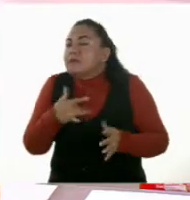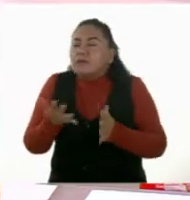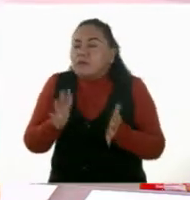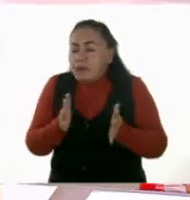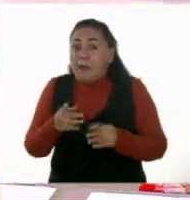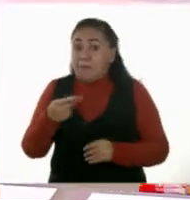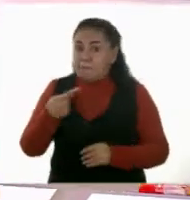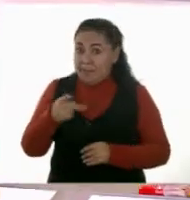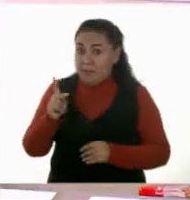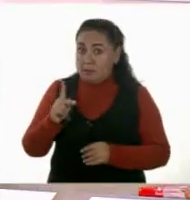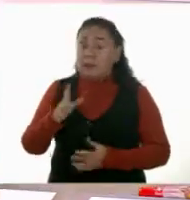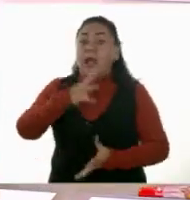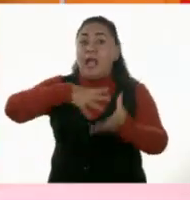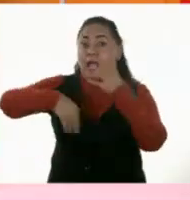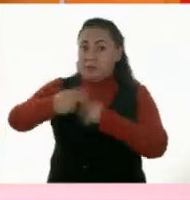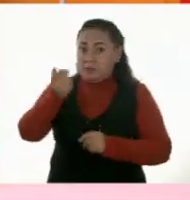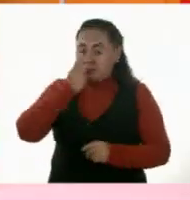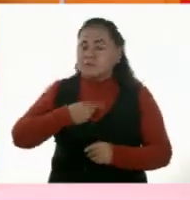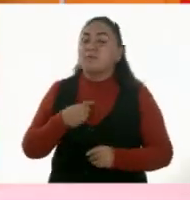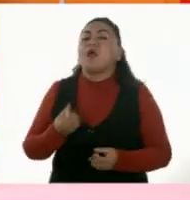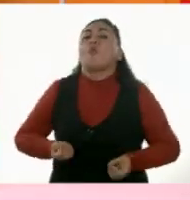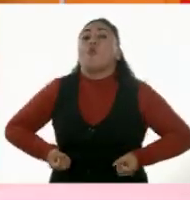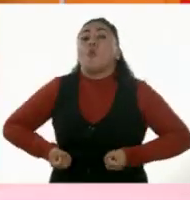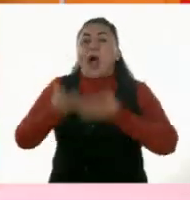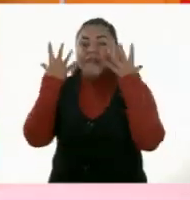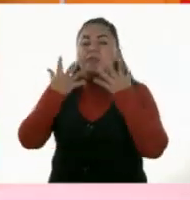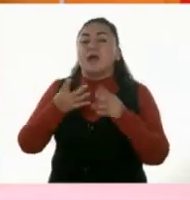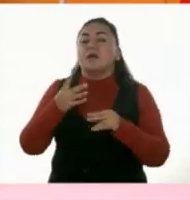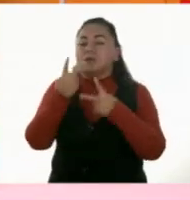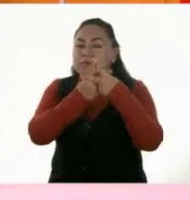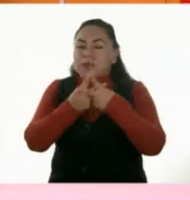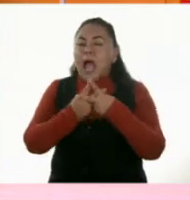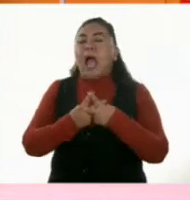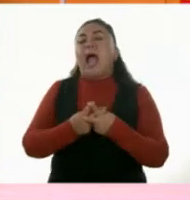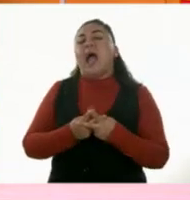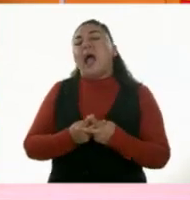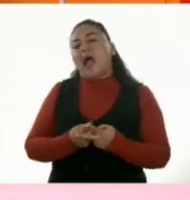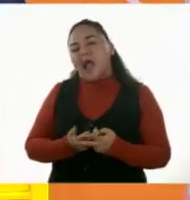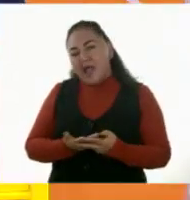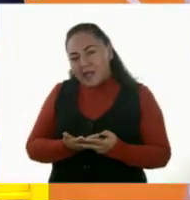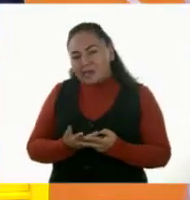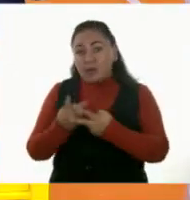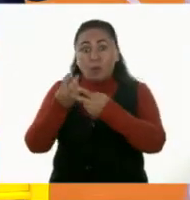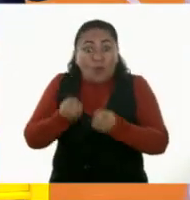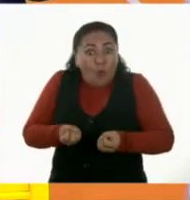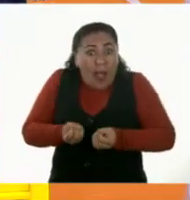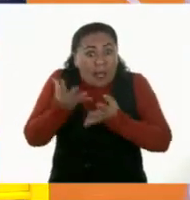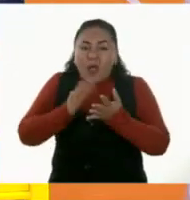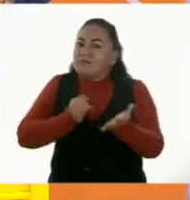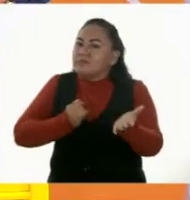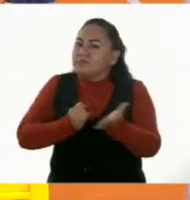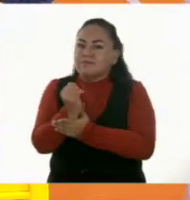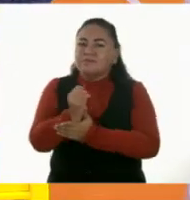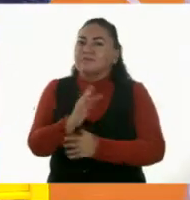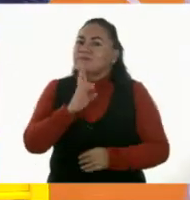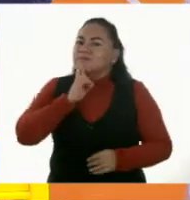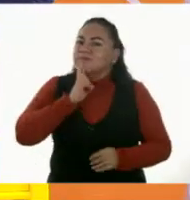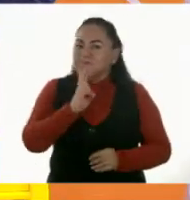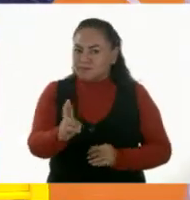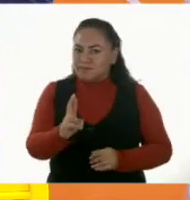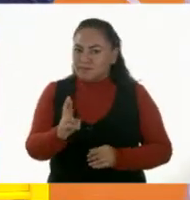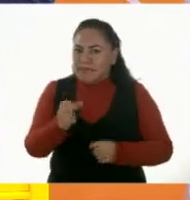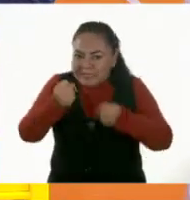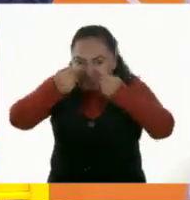Pero cuando nos dicen, ¿cuántas estrellitas hay ahí? Ahí sí tenemos que estar seguras o seguros de la respuesta que vamos a dar.